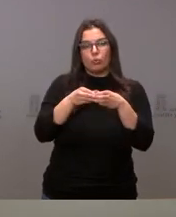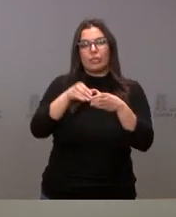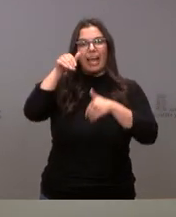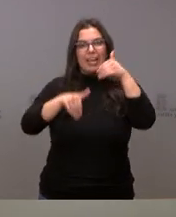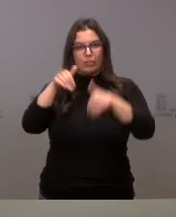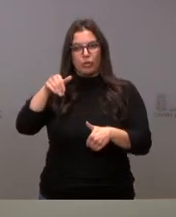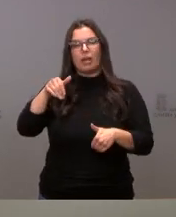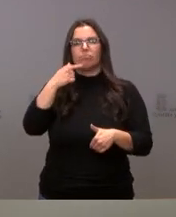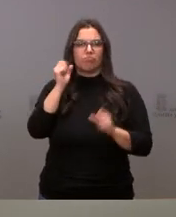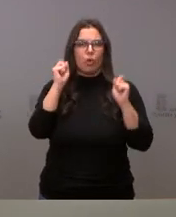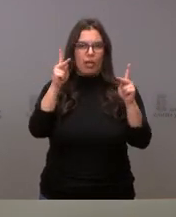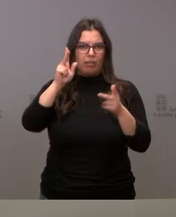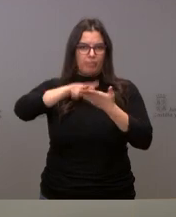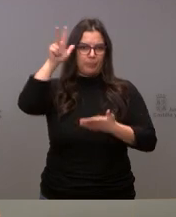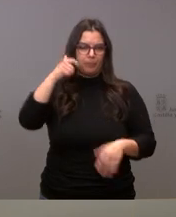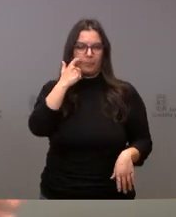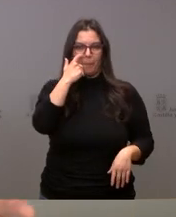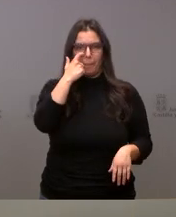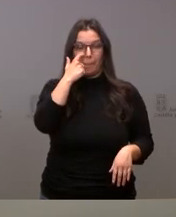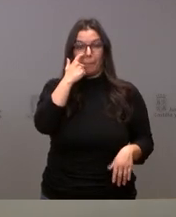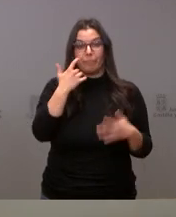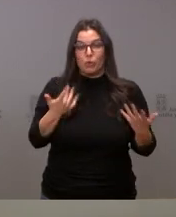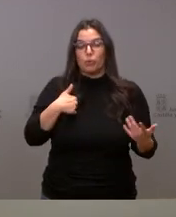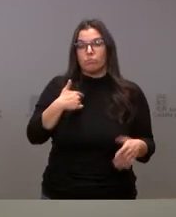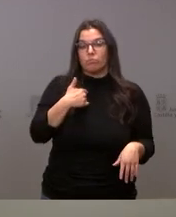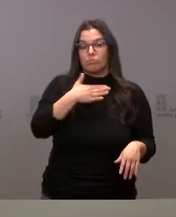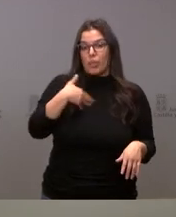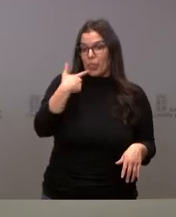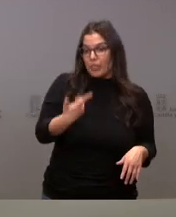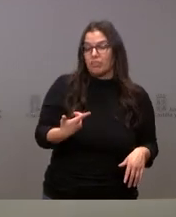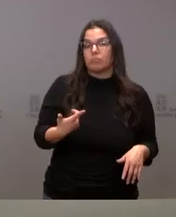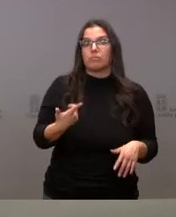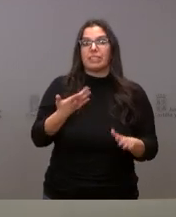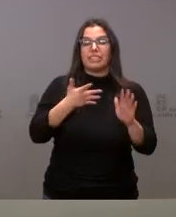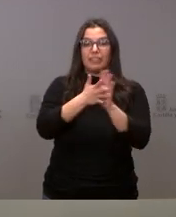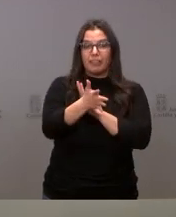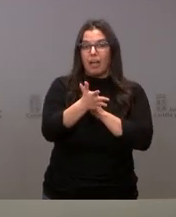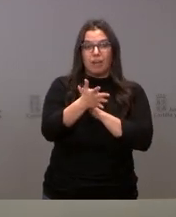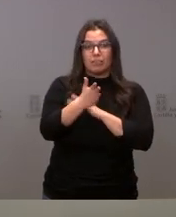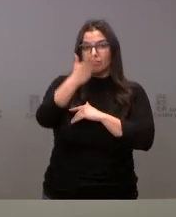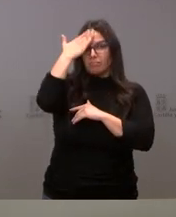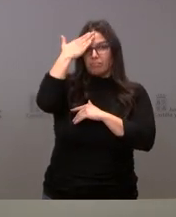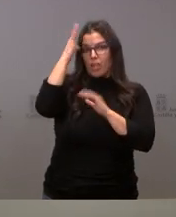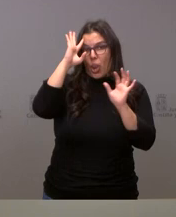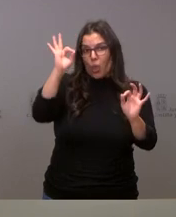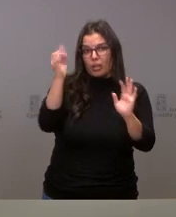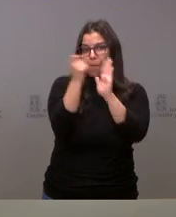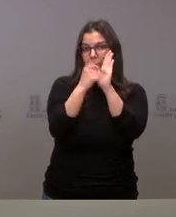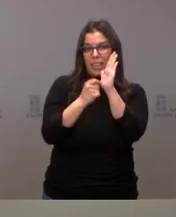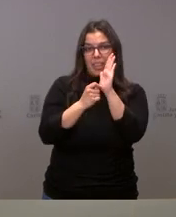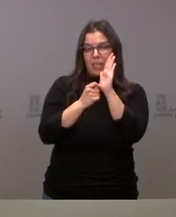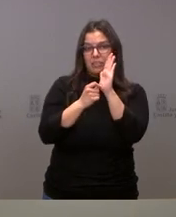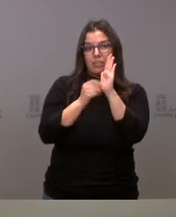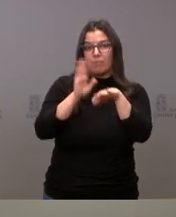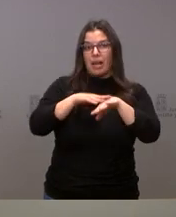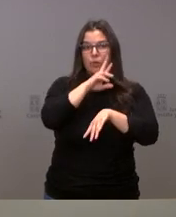Electoral de nuestra comunidad. En este sentido, quiero decir que no se marca más allá que las lógicas medidas de prevención para poder